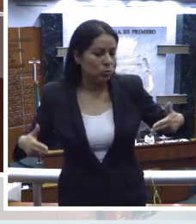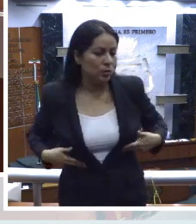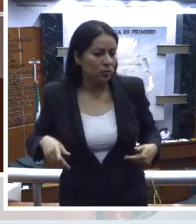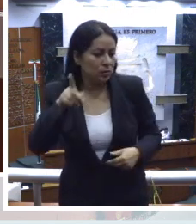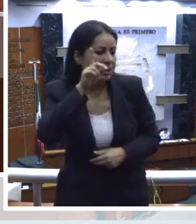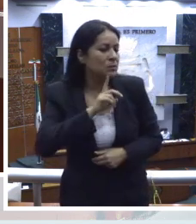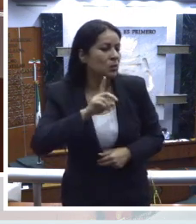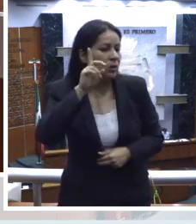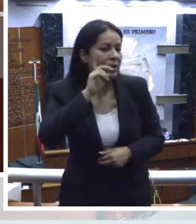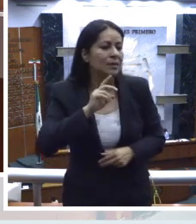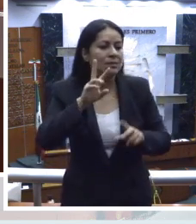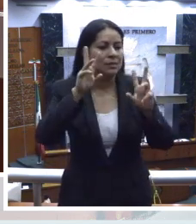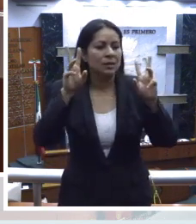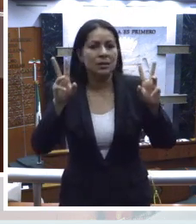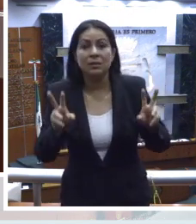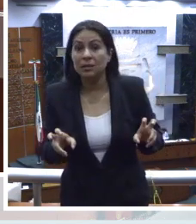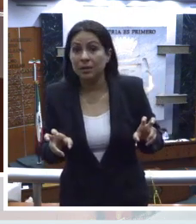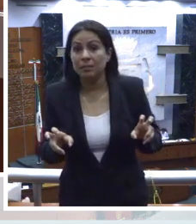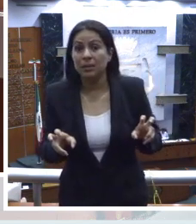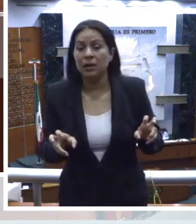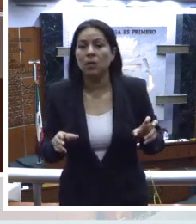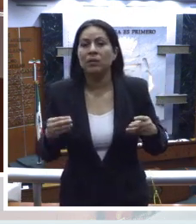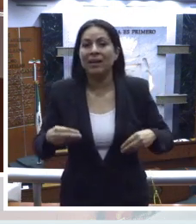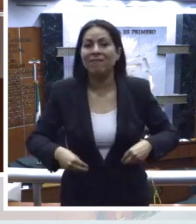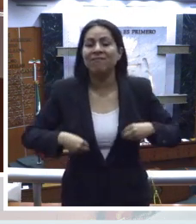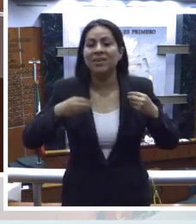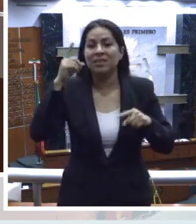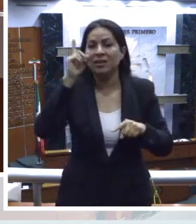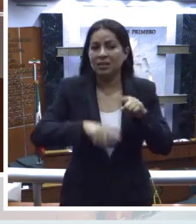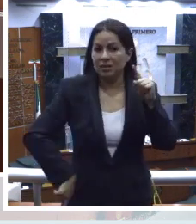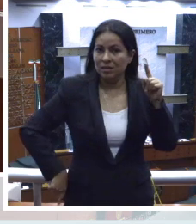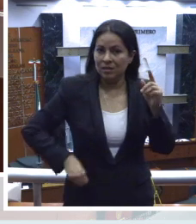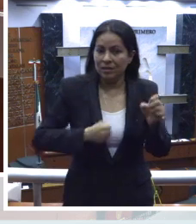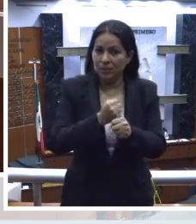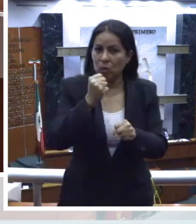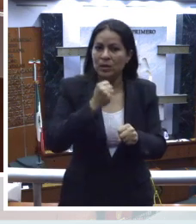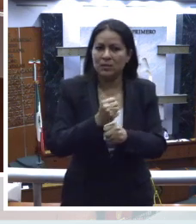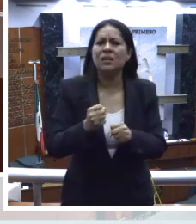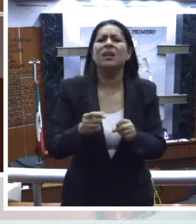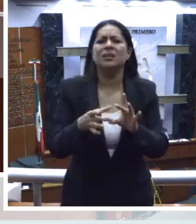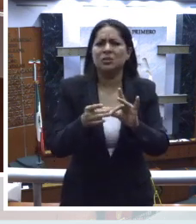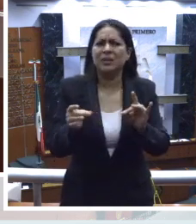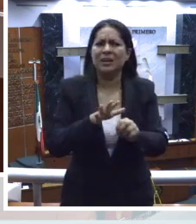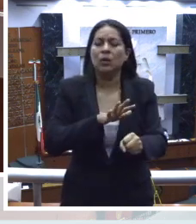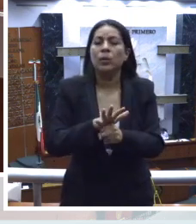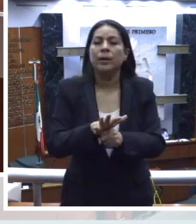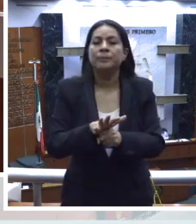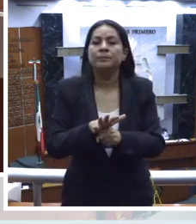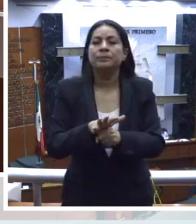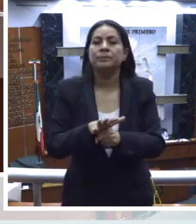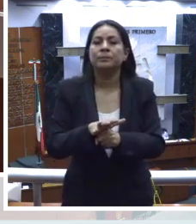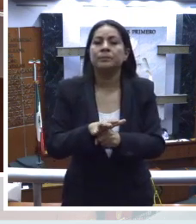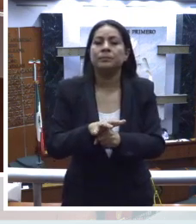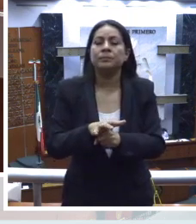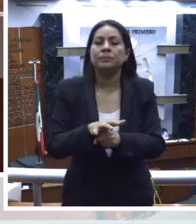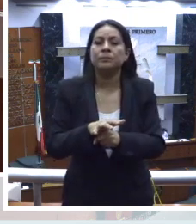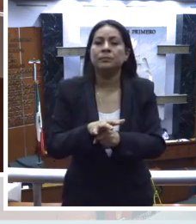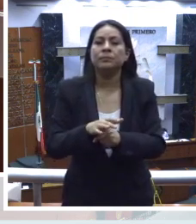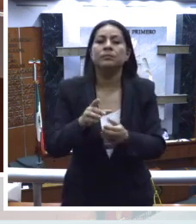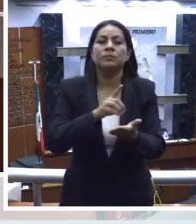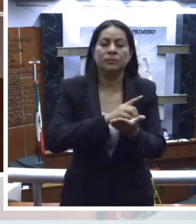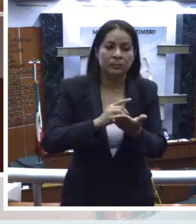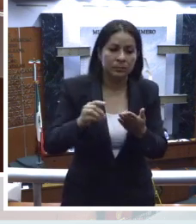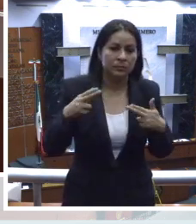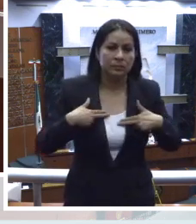las mujeres en materia a una vida libre de violencia, entre las que podemos mencionar la Declaración Universal de